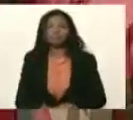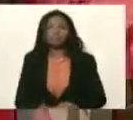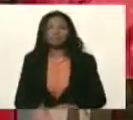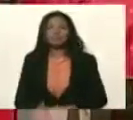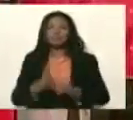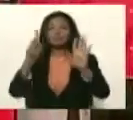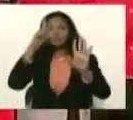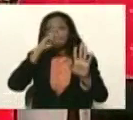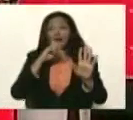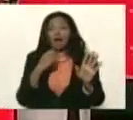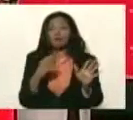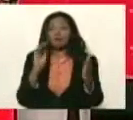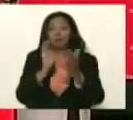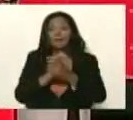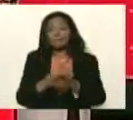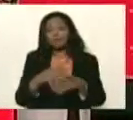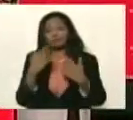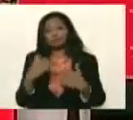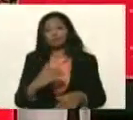siete años, compadre,